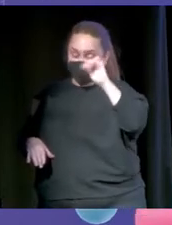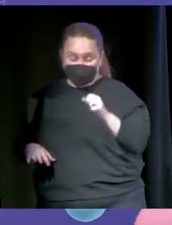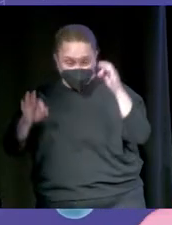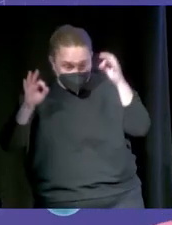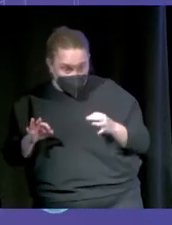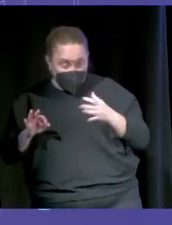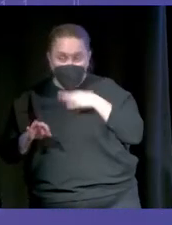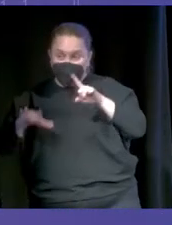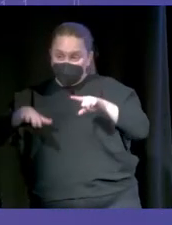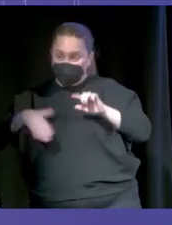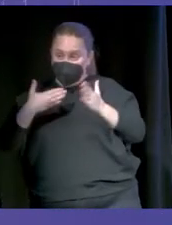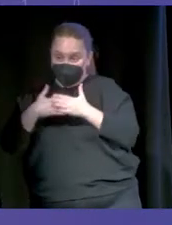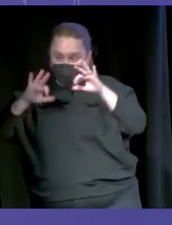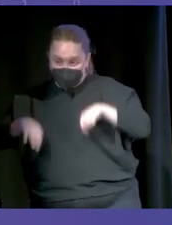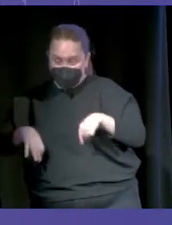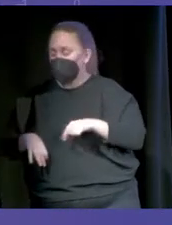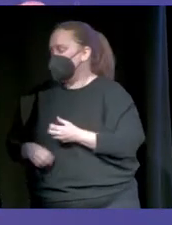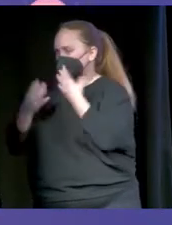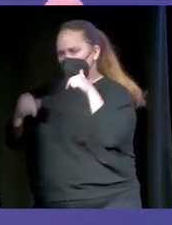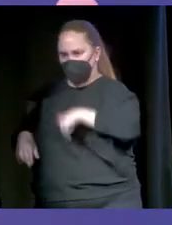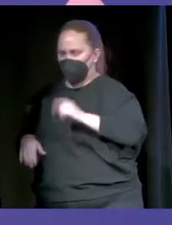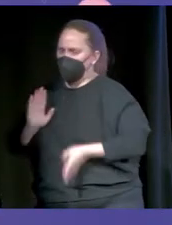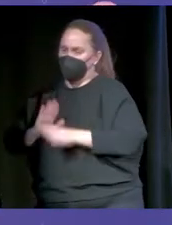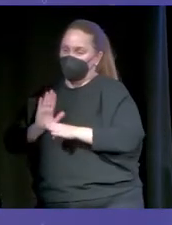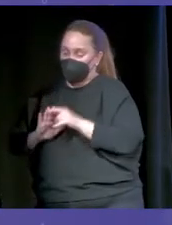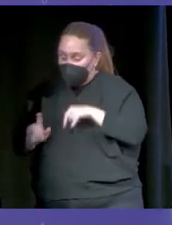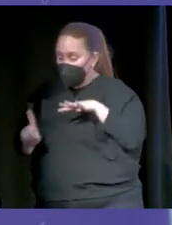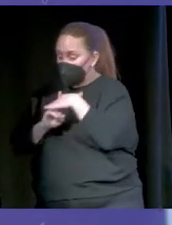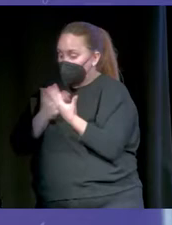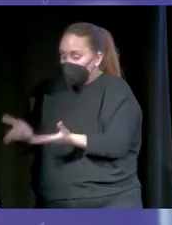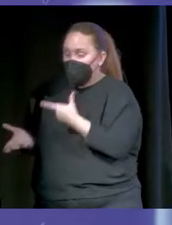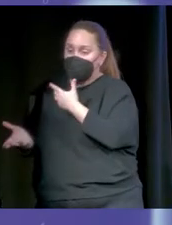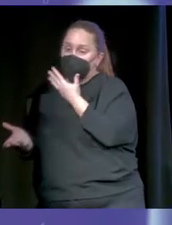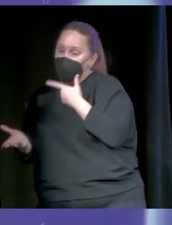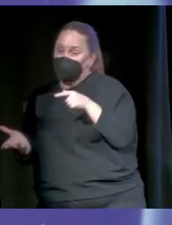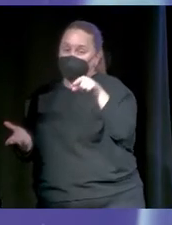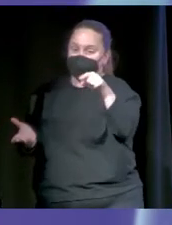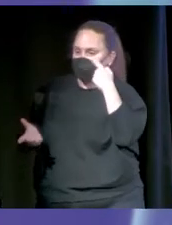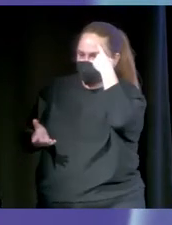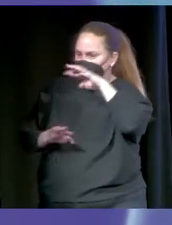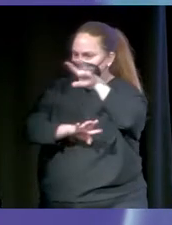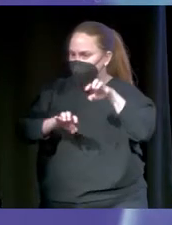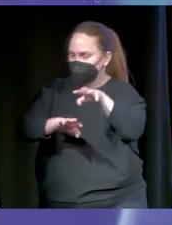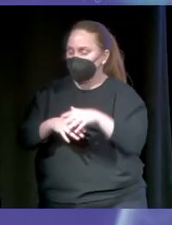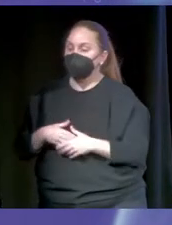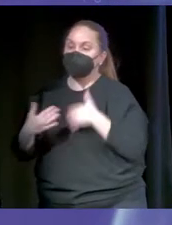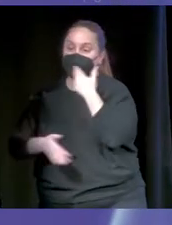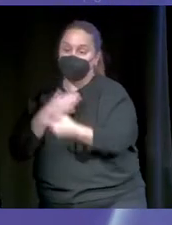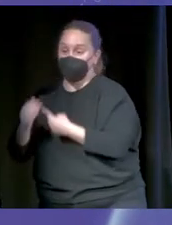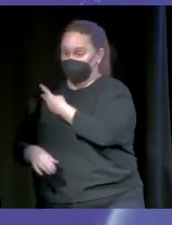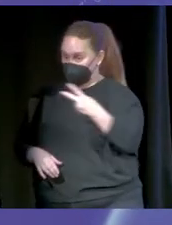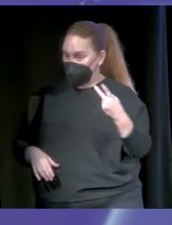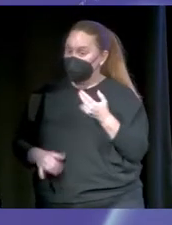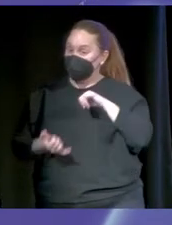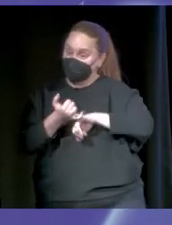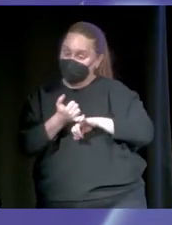meses. Y dije, bueno, pues mira, mejor esto, mejor malo conocido que malo por conocer. Y al cabo de dos semanas, Ana, mi mujer,